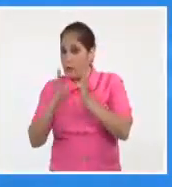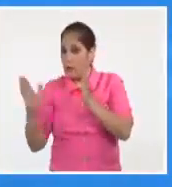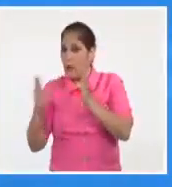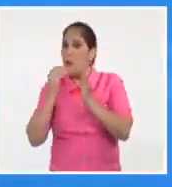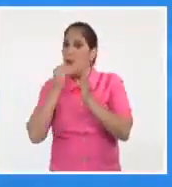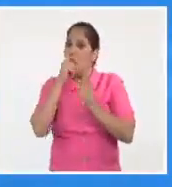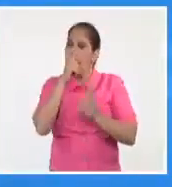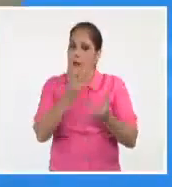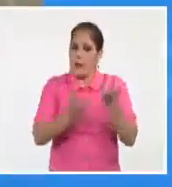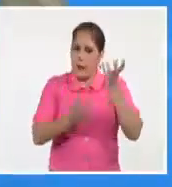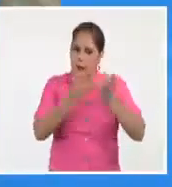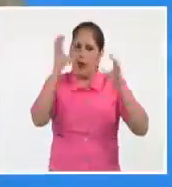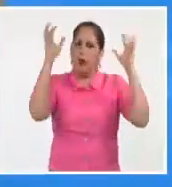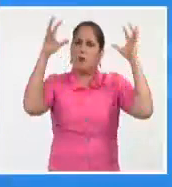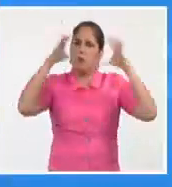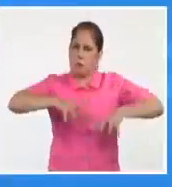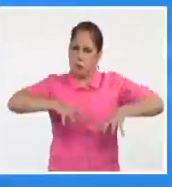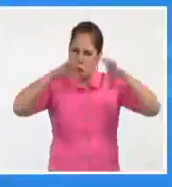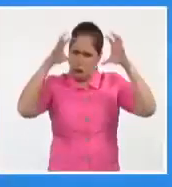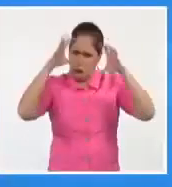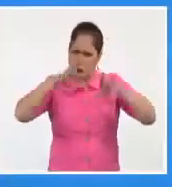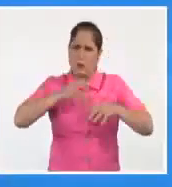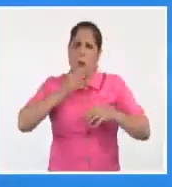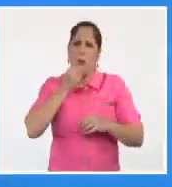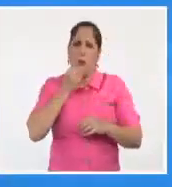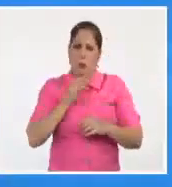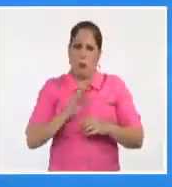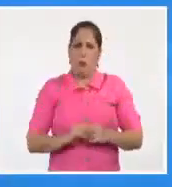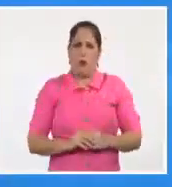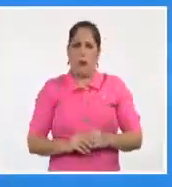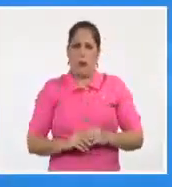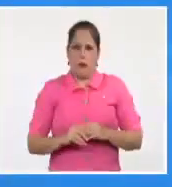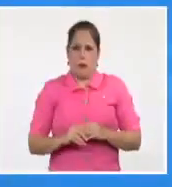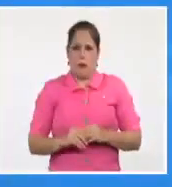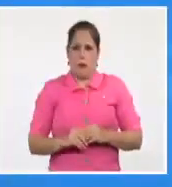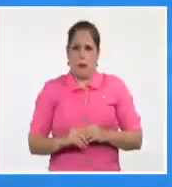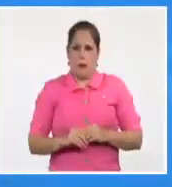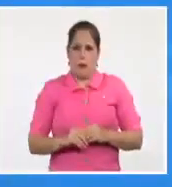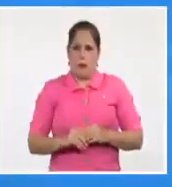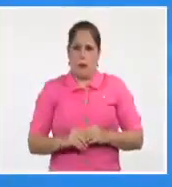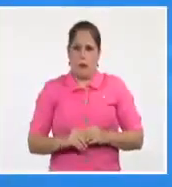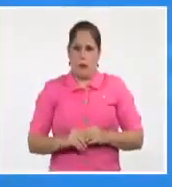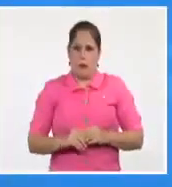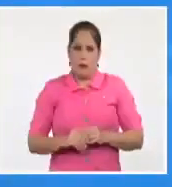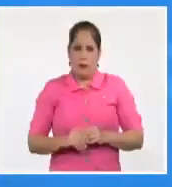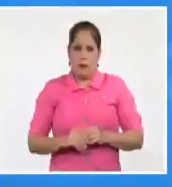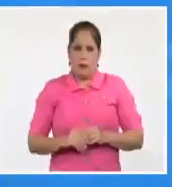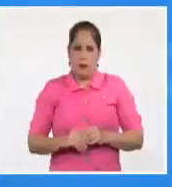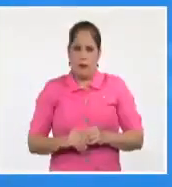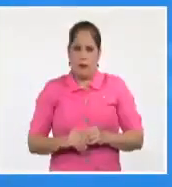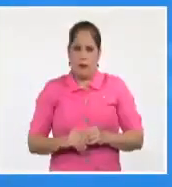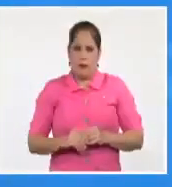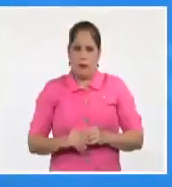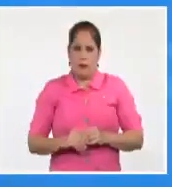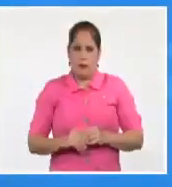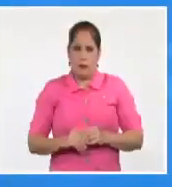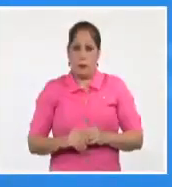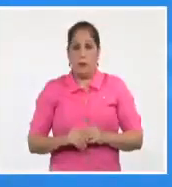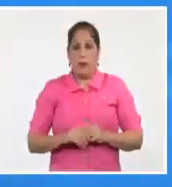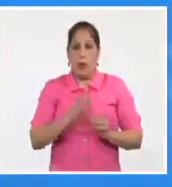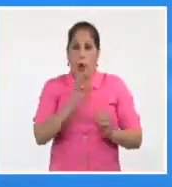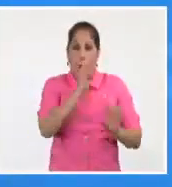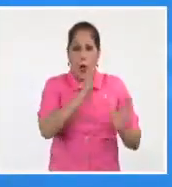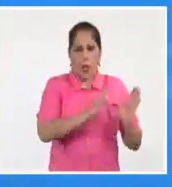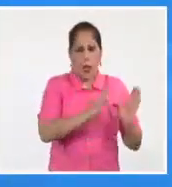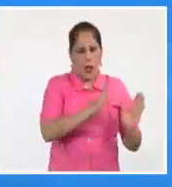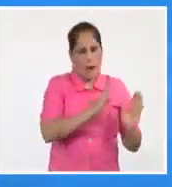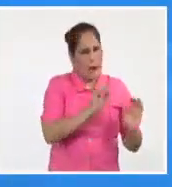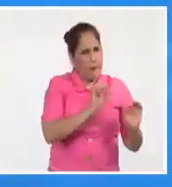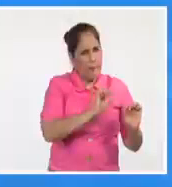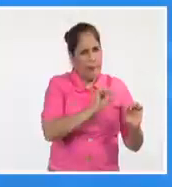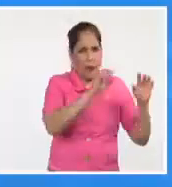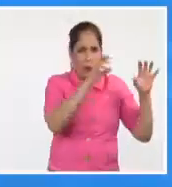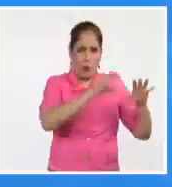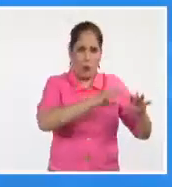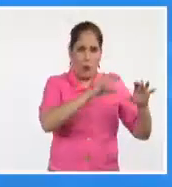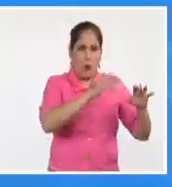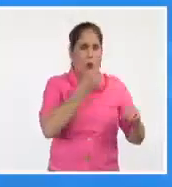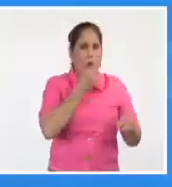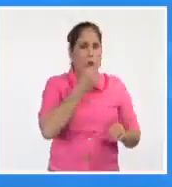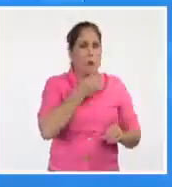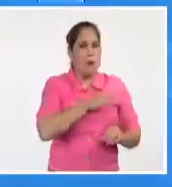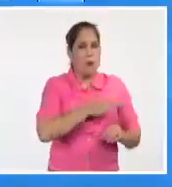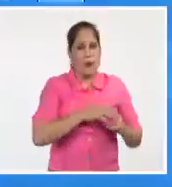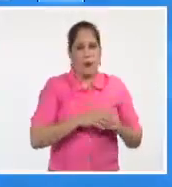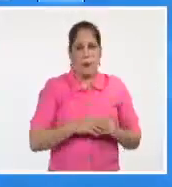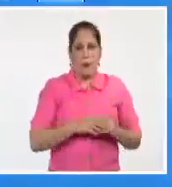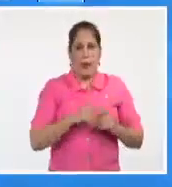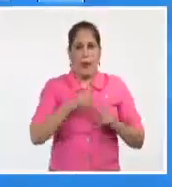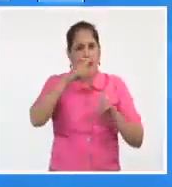cienfuegos todavía, los restos de la conversión de la tarde pudieran mantenerse más baja hacia el oriente del país, la probabilidad de